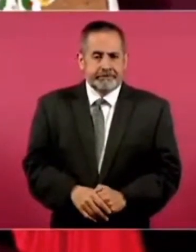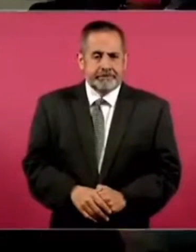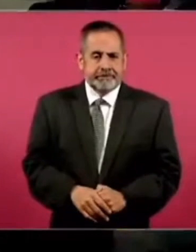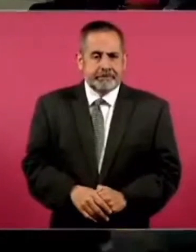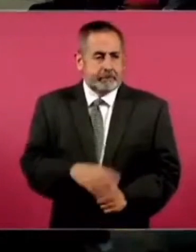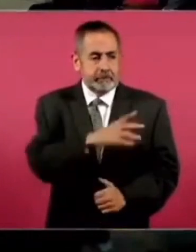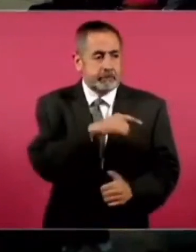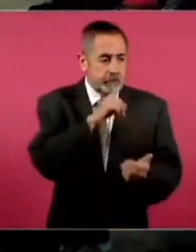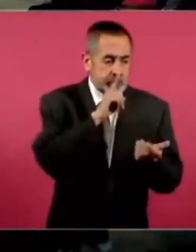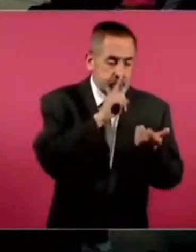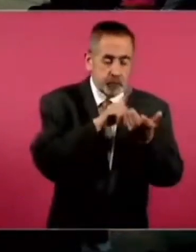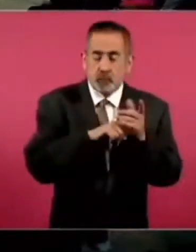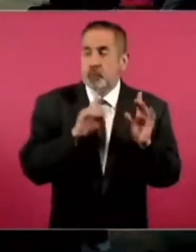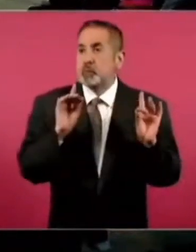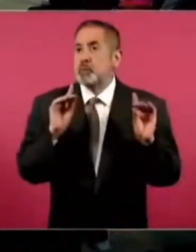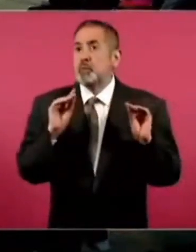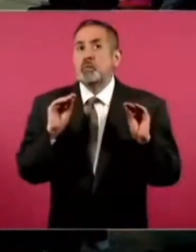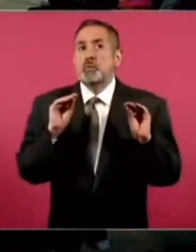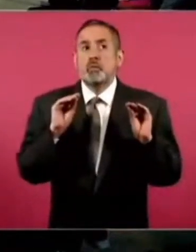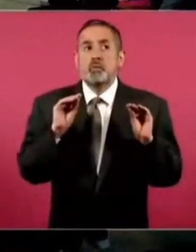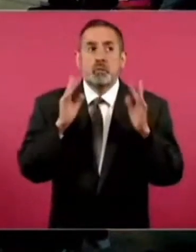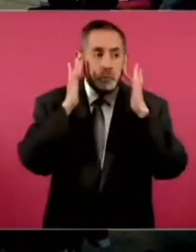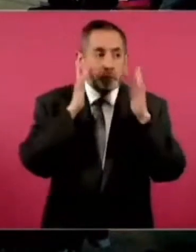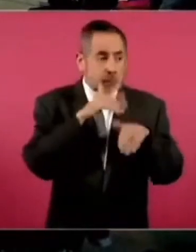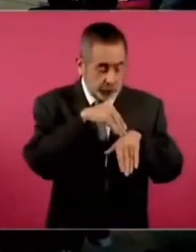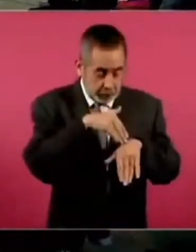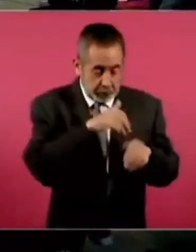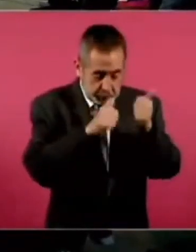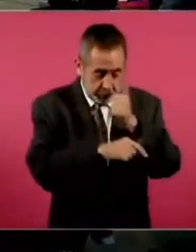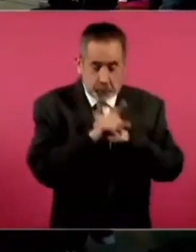Callar. Como vasallos.